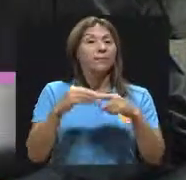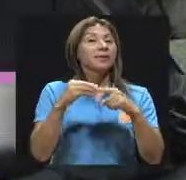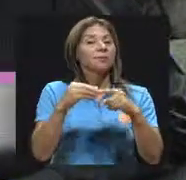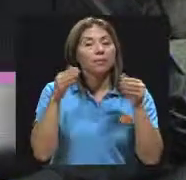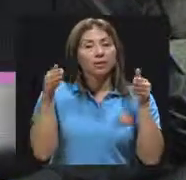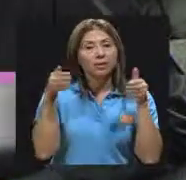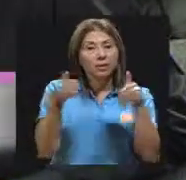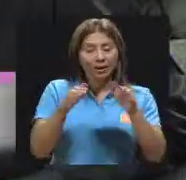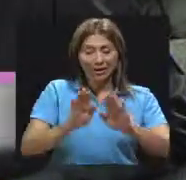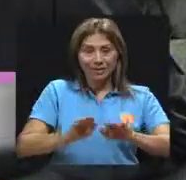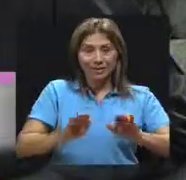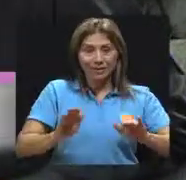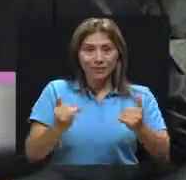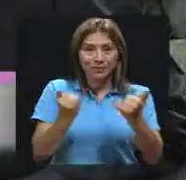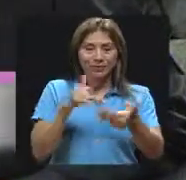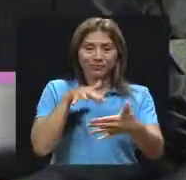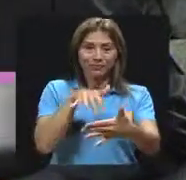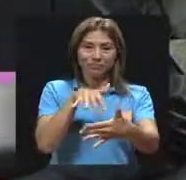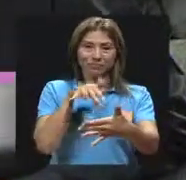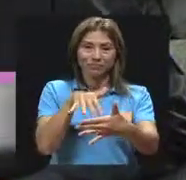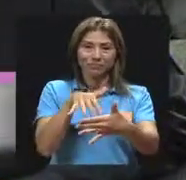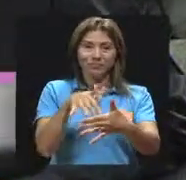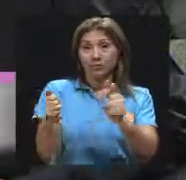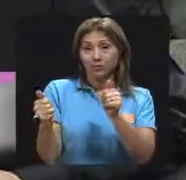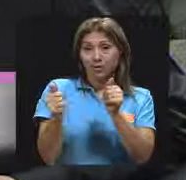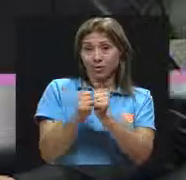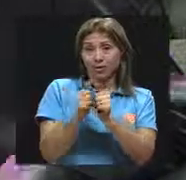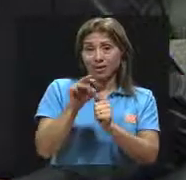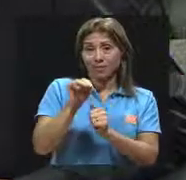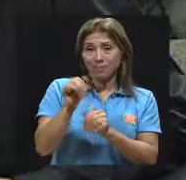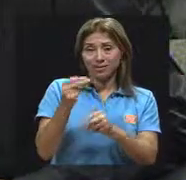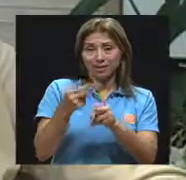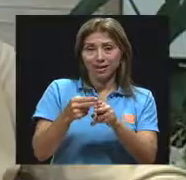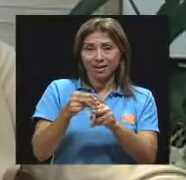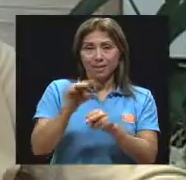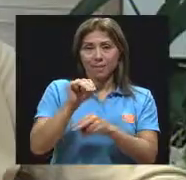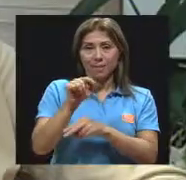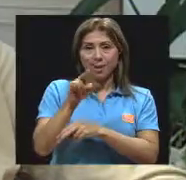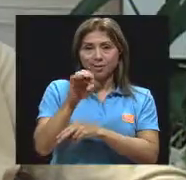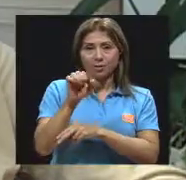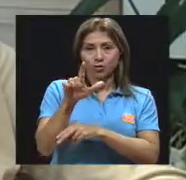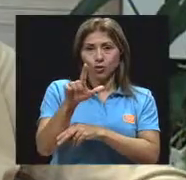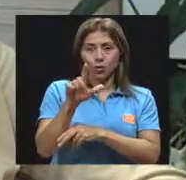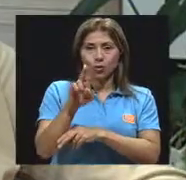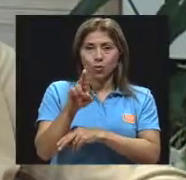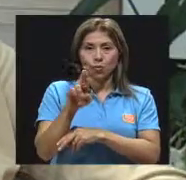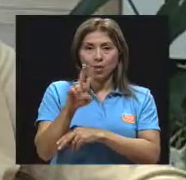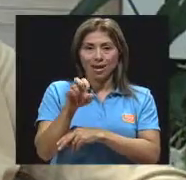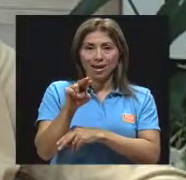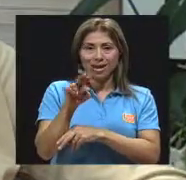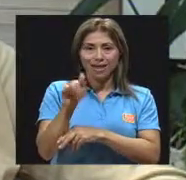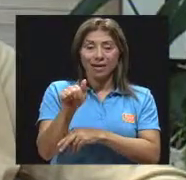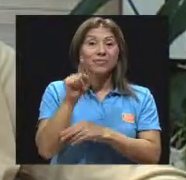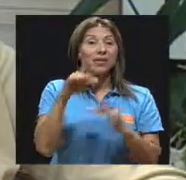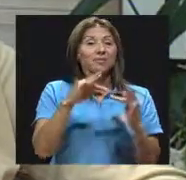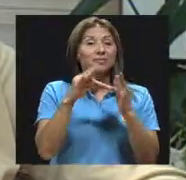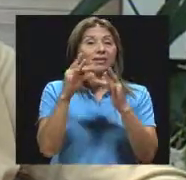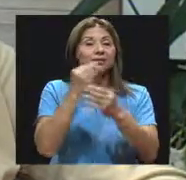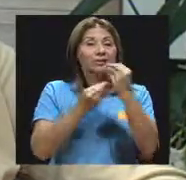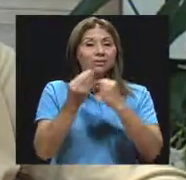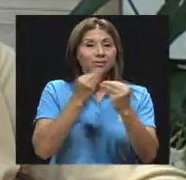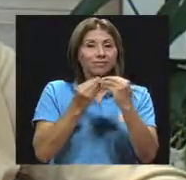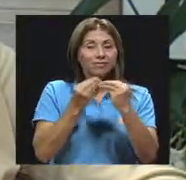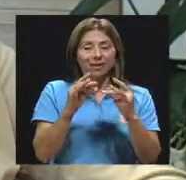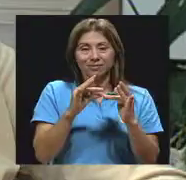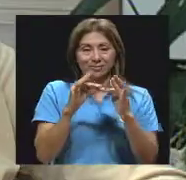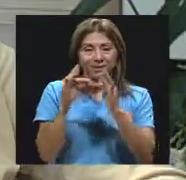en los niños en edad escolar. Y para esto nos acompaña la máster Marisol Ureña, quien es nutricionista y especialista en